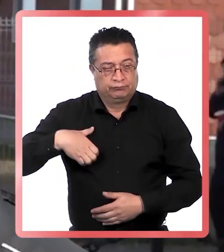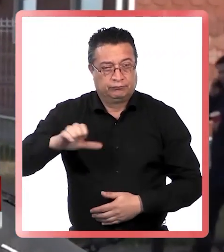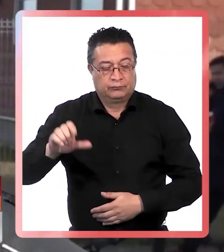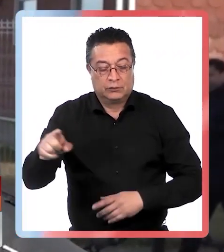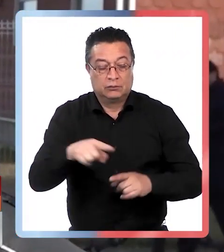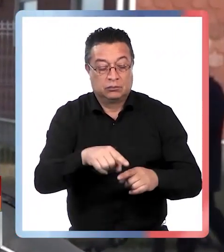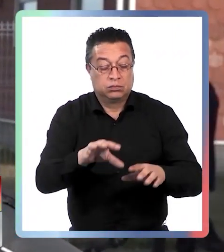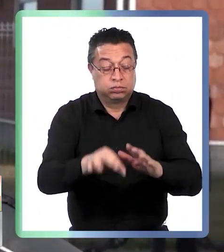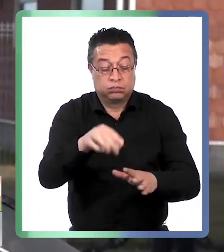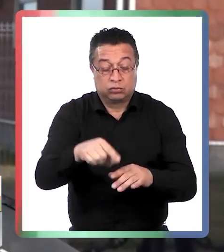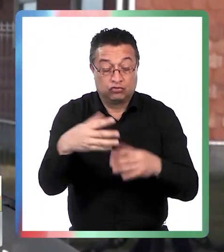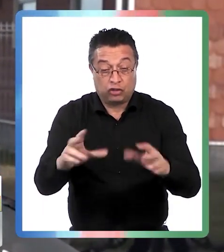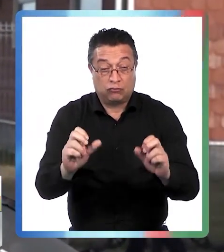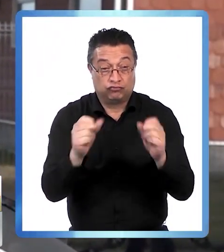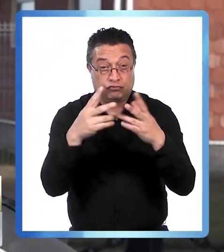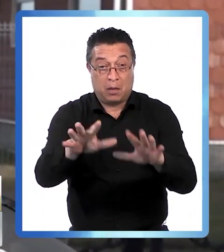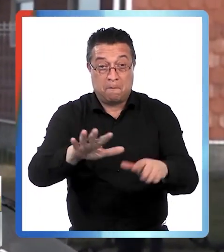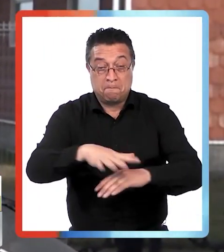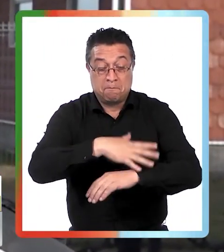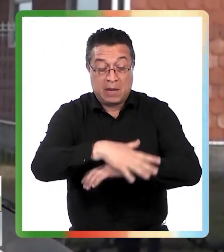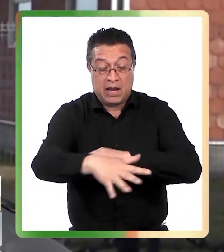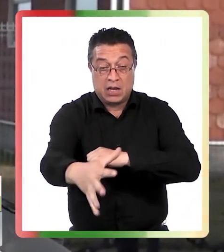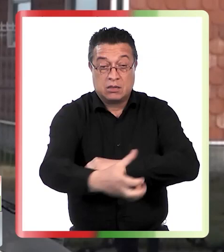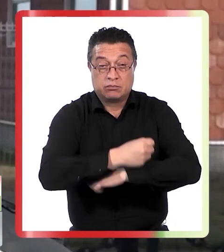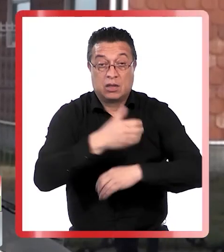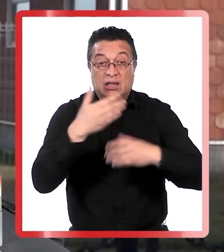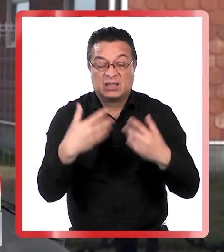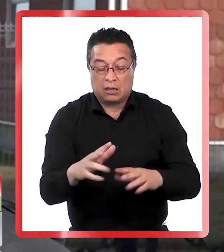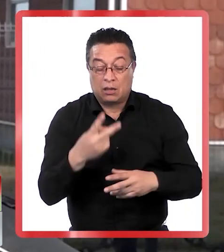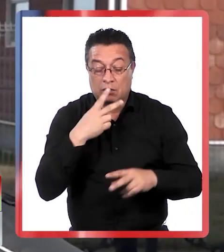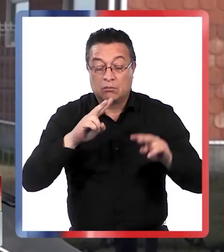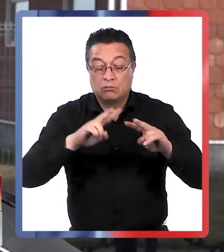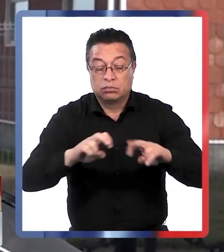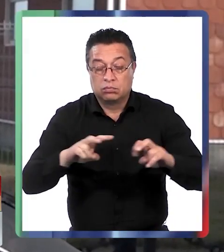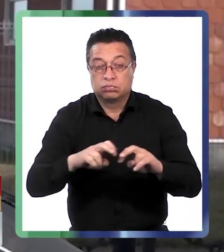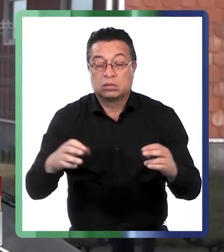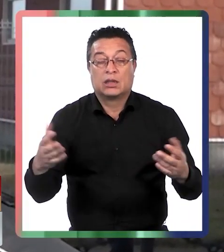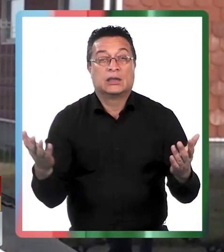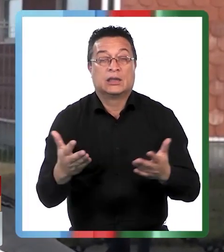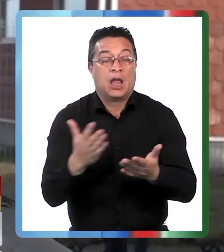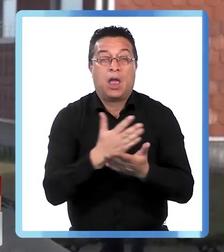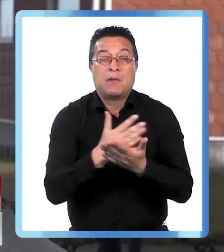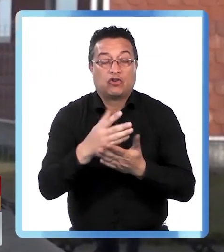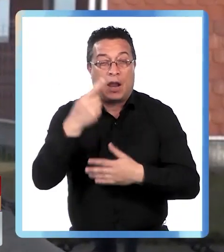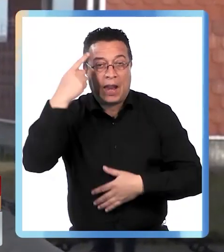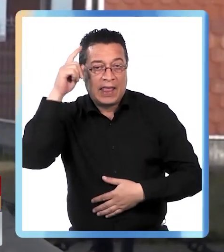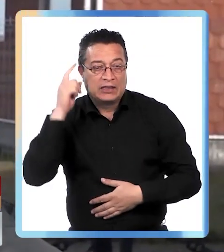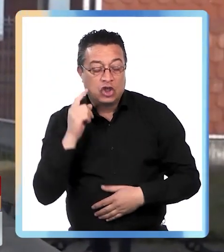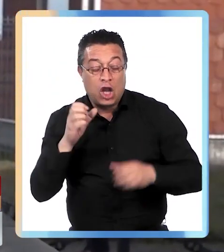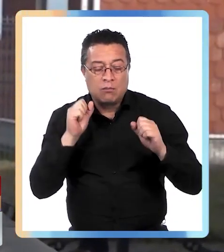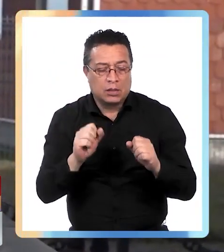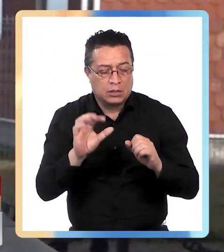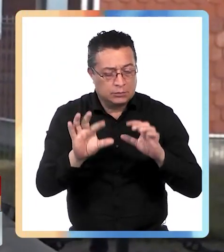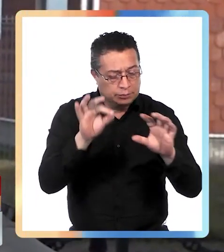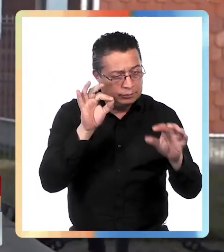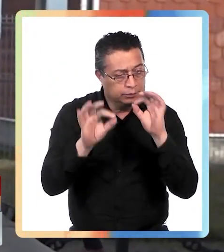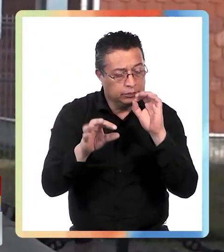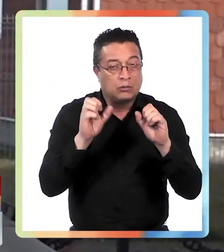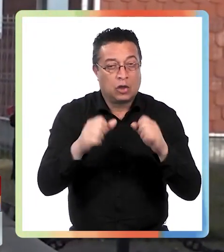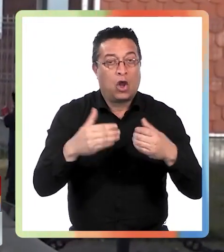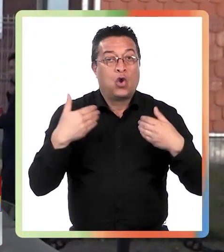los cuerpos, ya recuperados desde el mar. Se trabajó para efectos de visualizar eventualmente lesiones que hayan podido tener